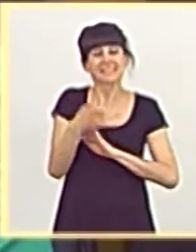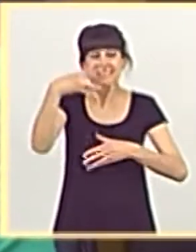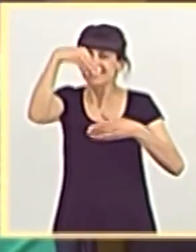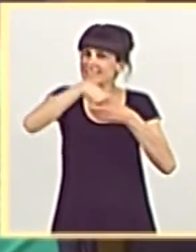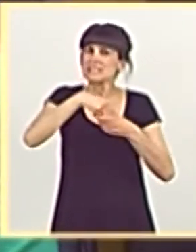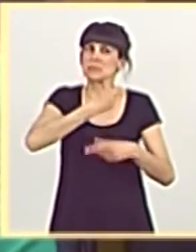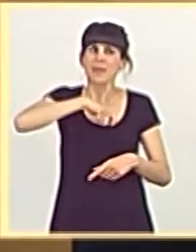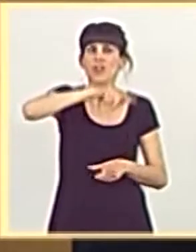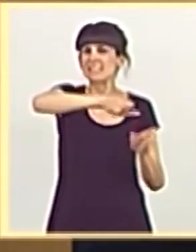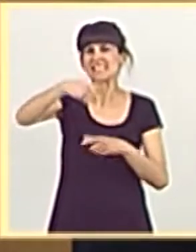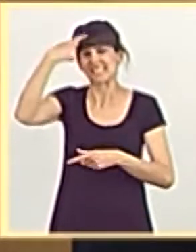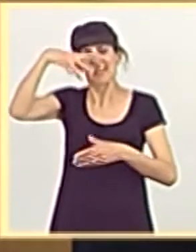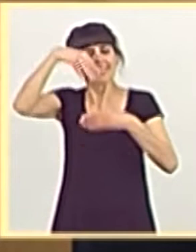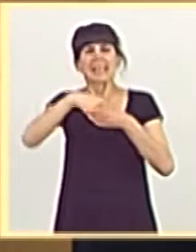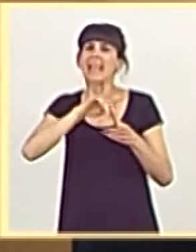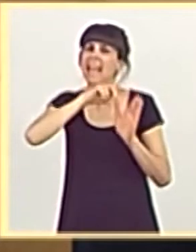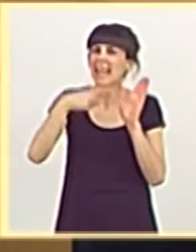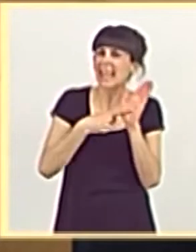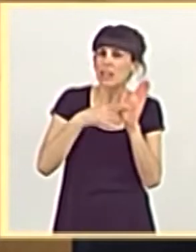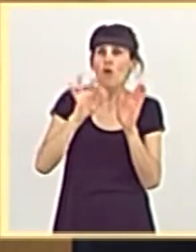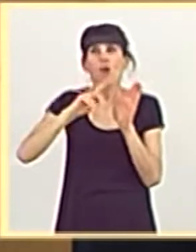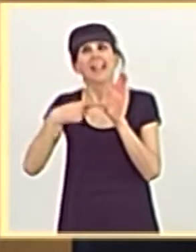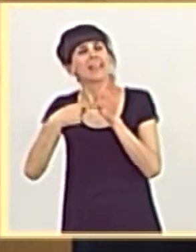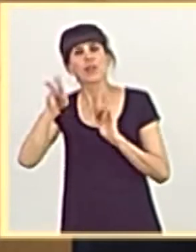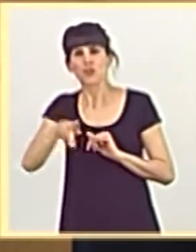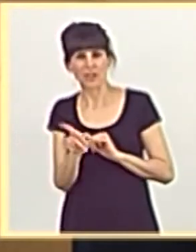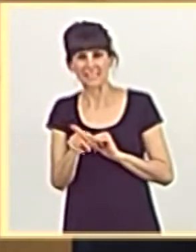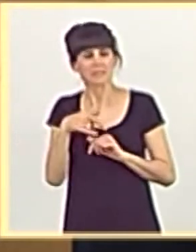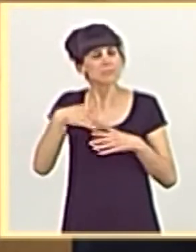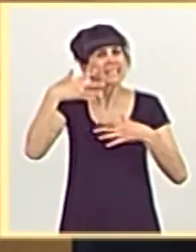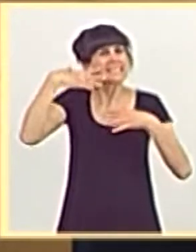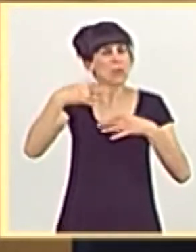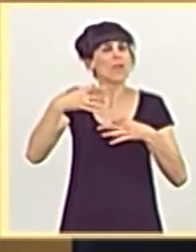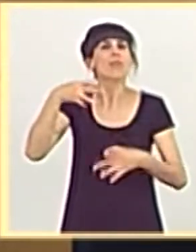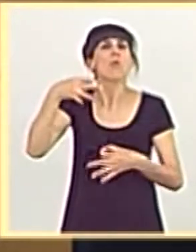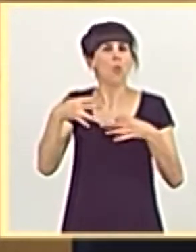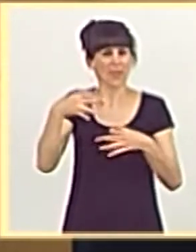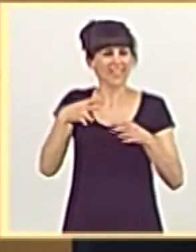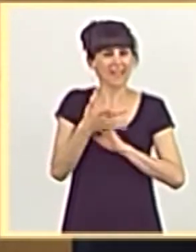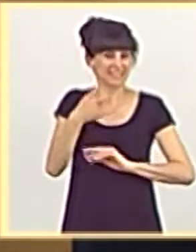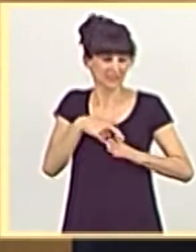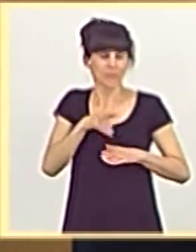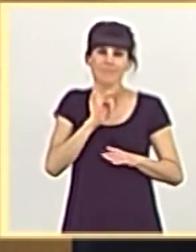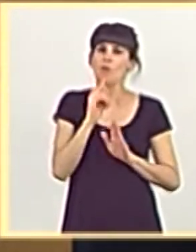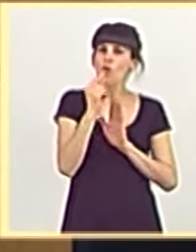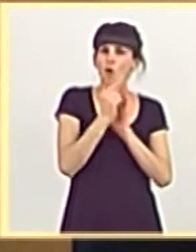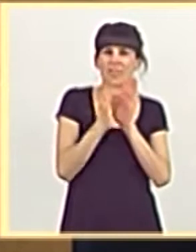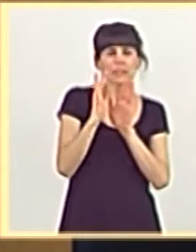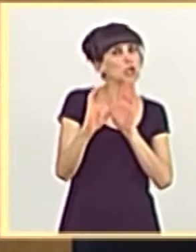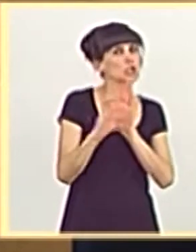españoles saben lo que es ley y lo que no es, que es la seguridad jurídica y el orden constitucional.